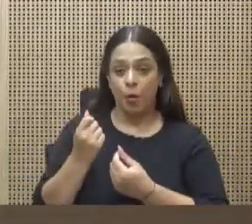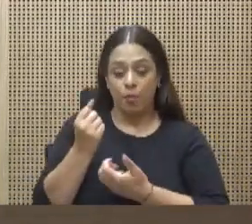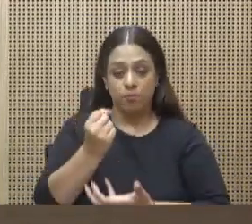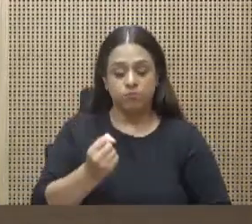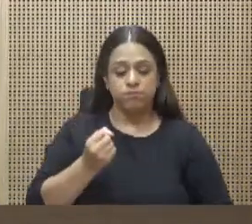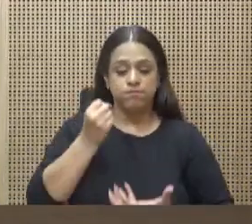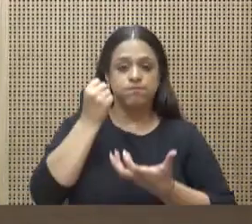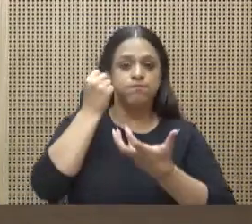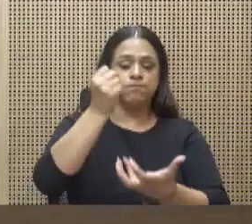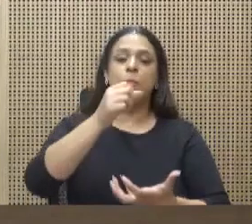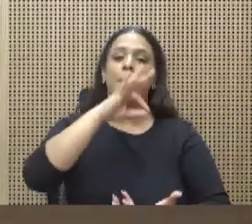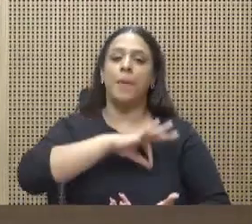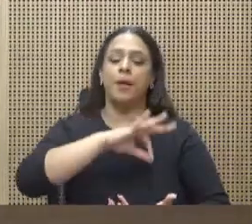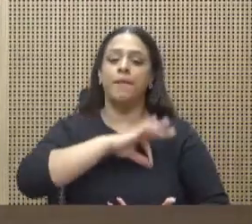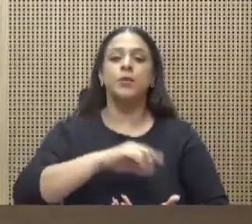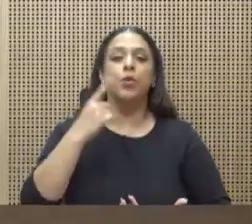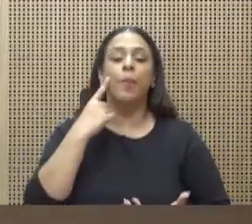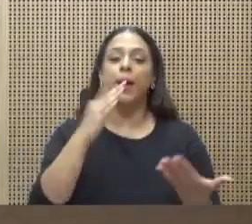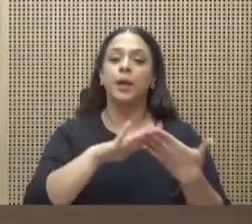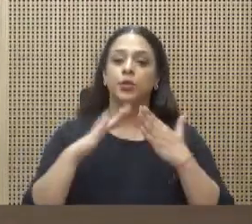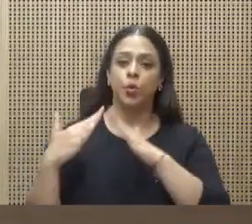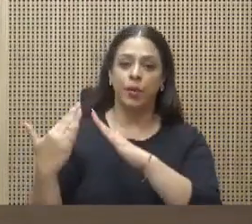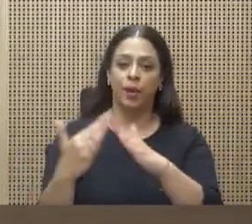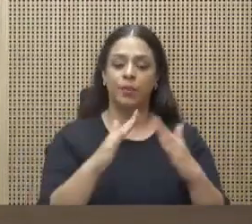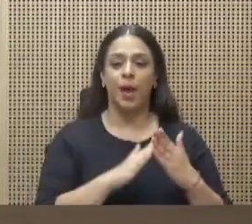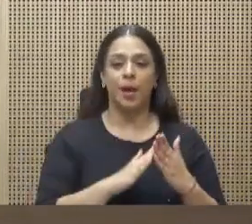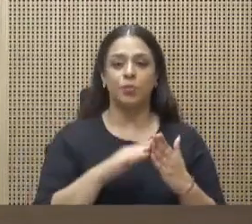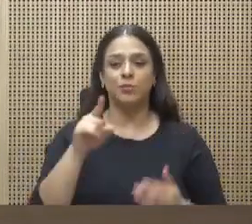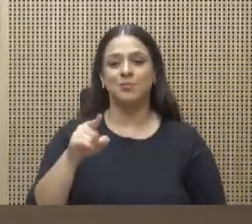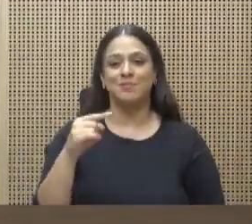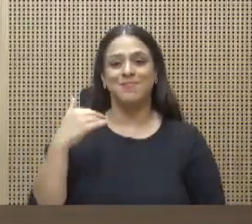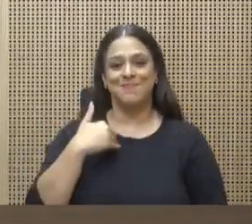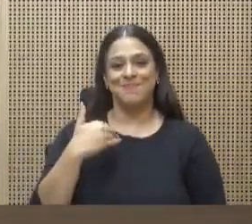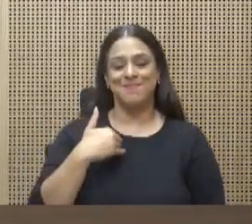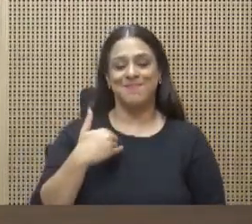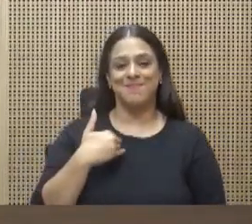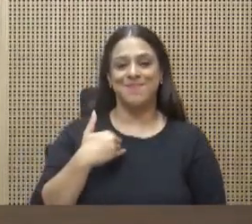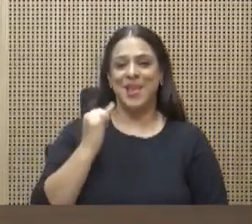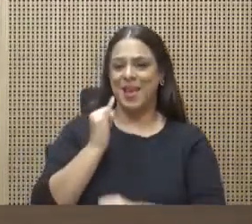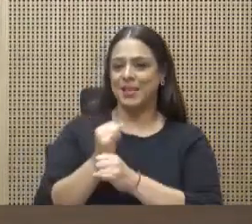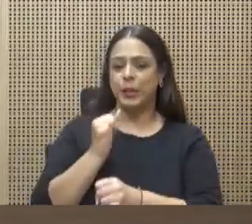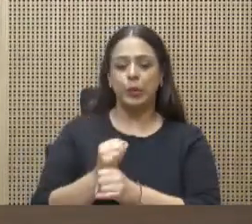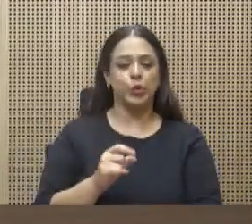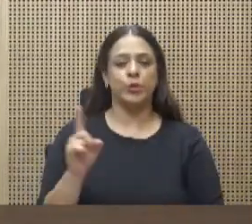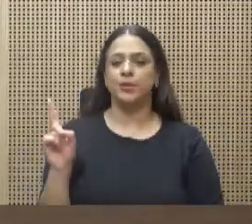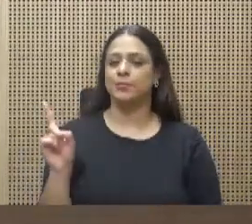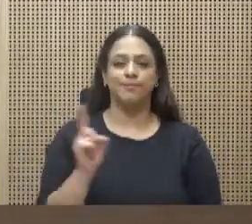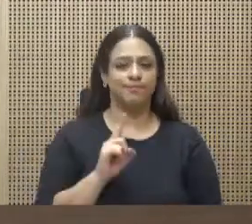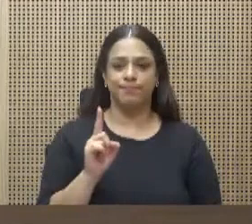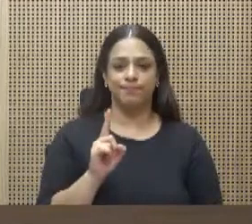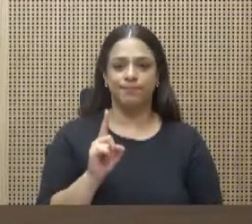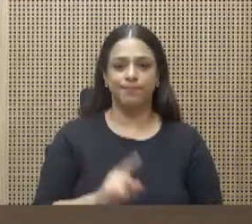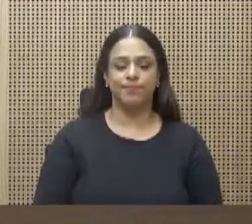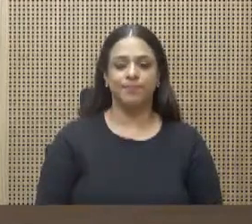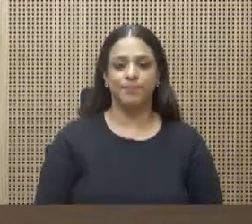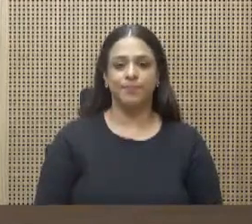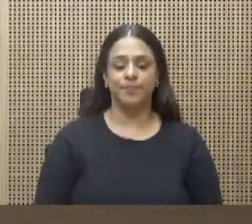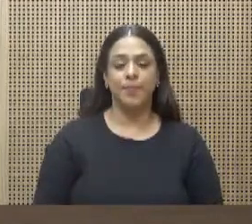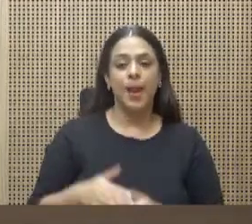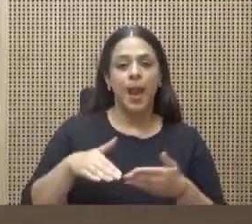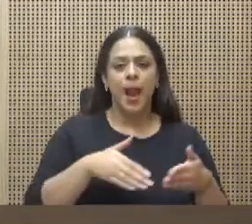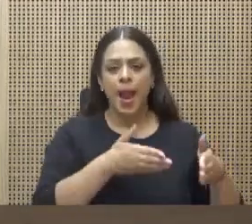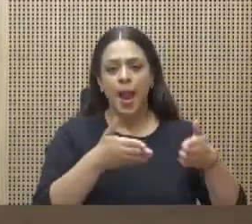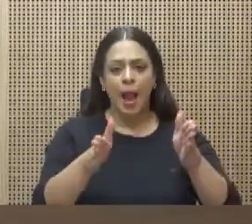ciudadanos que son su razón de ser y no las instituciones. La ruta para lograr ese país es